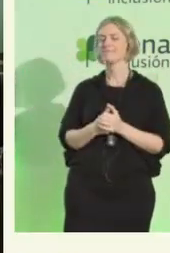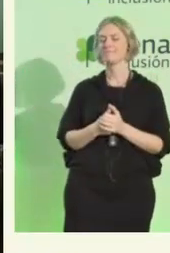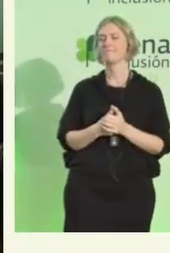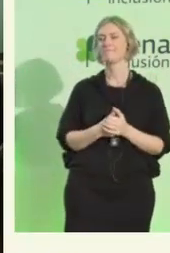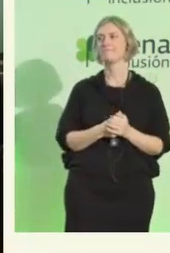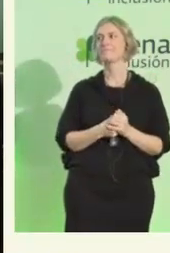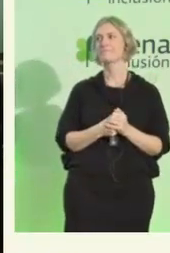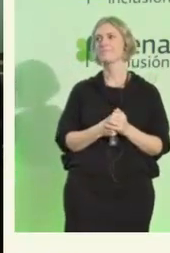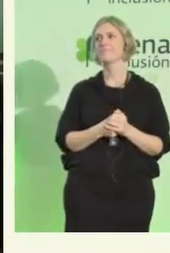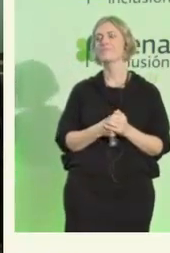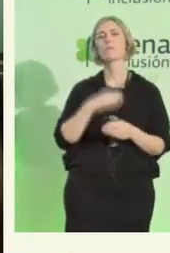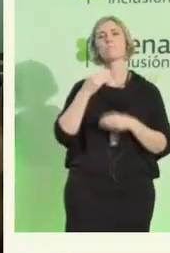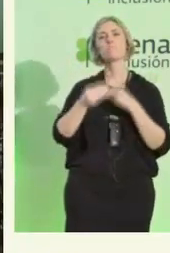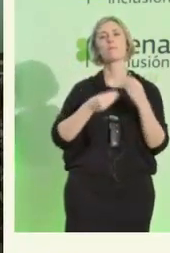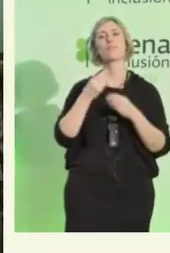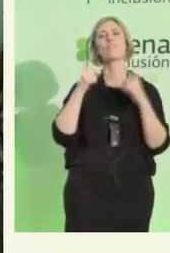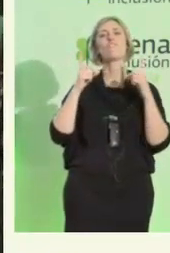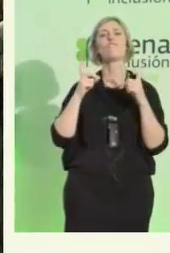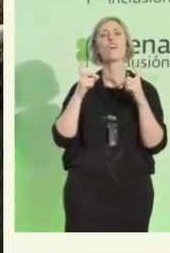Vamos a hacer la foto final.